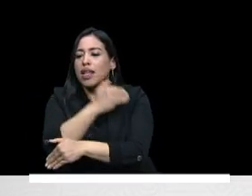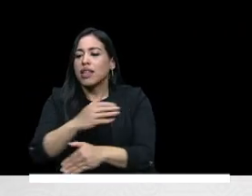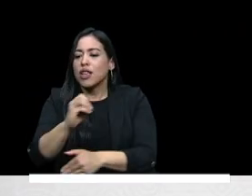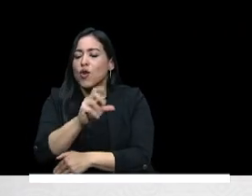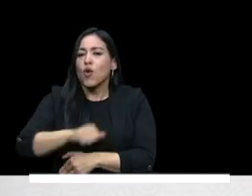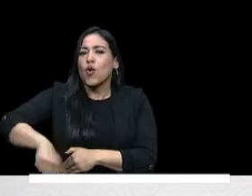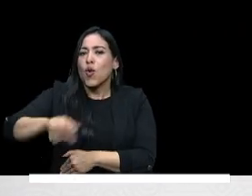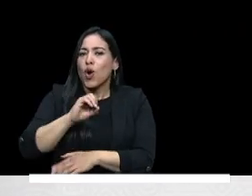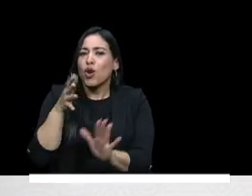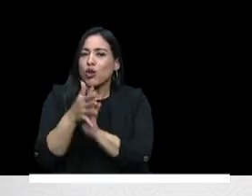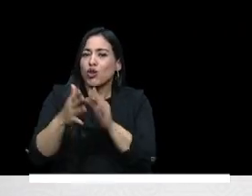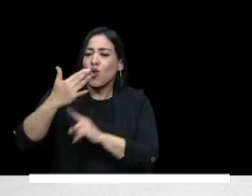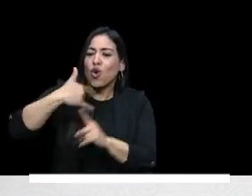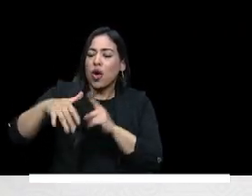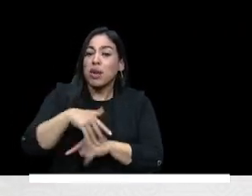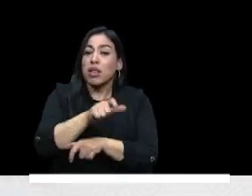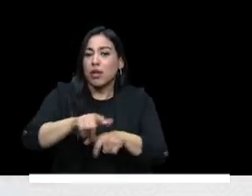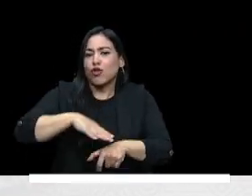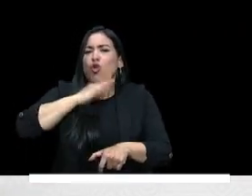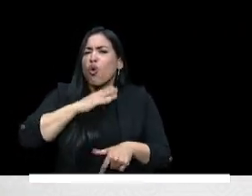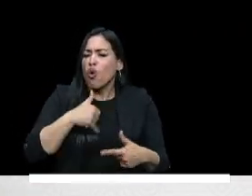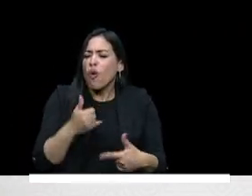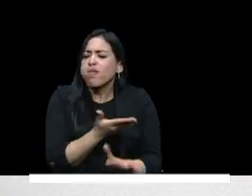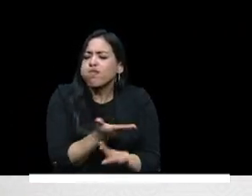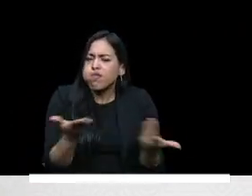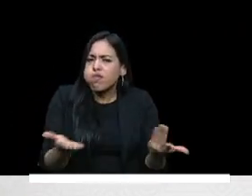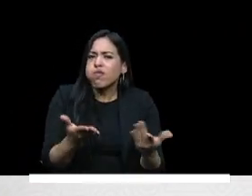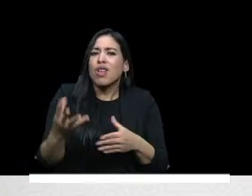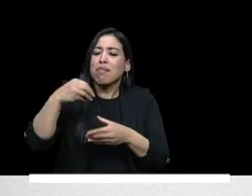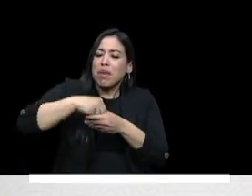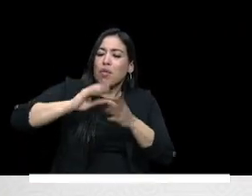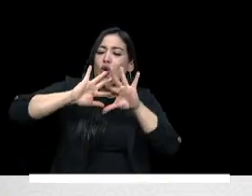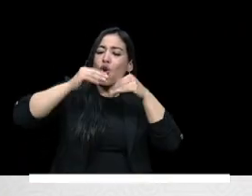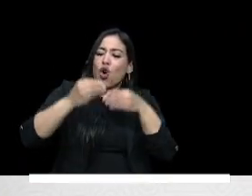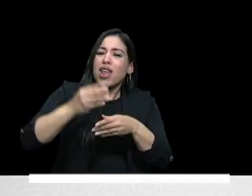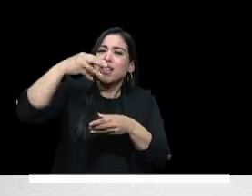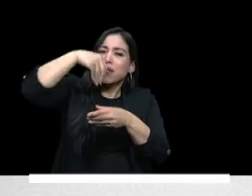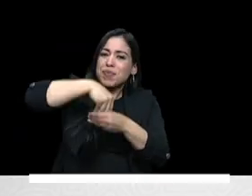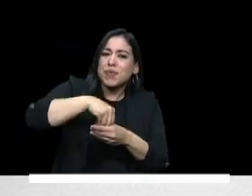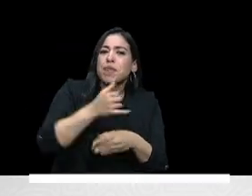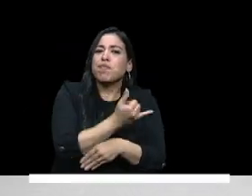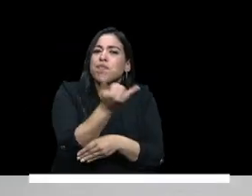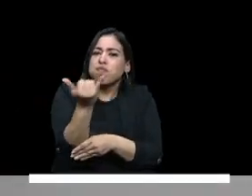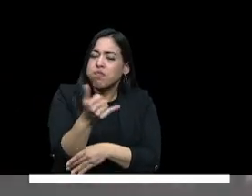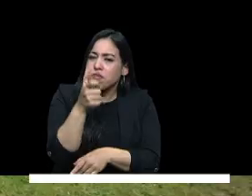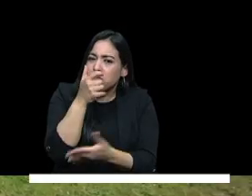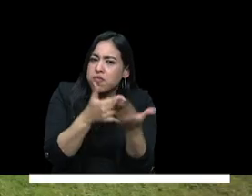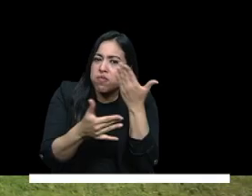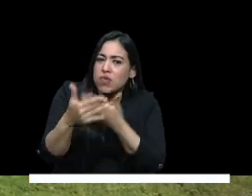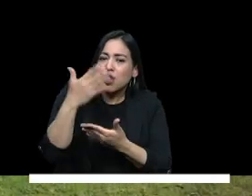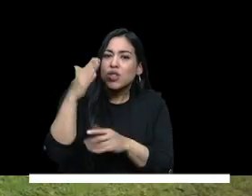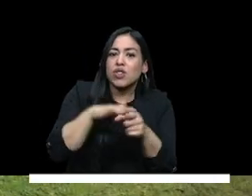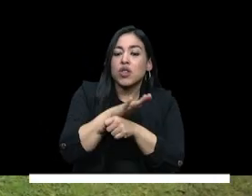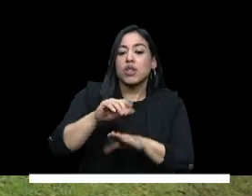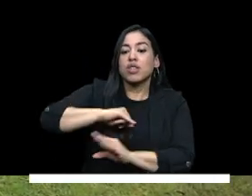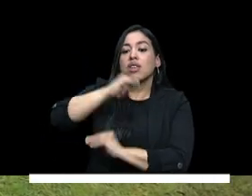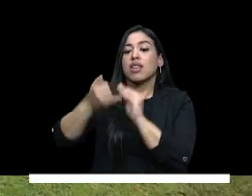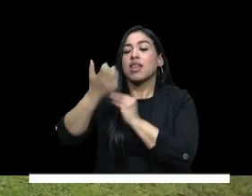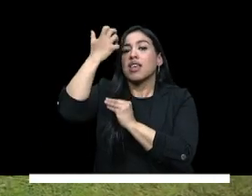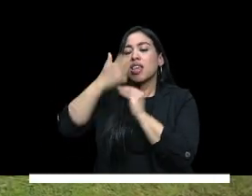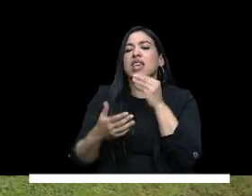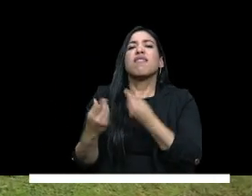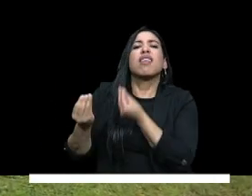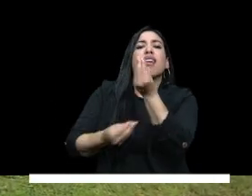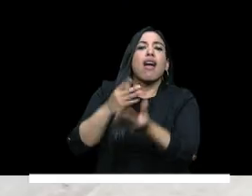niños y nuestras niñas nuestros adolescentes nuestros jóvenes al interior de los establecimientos educativos el ICFES también